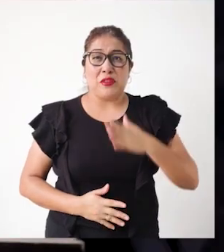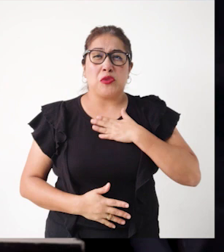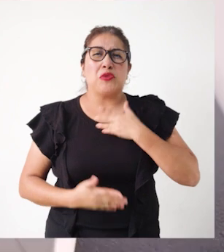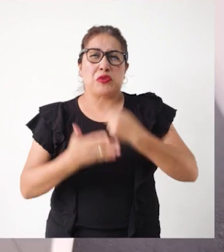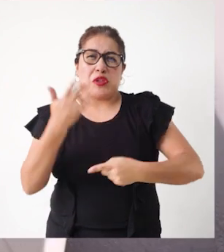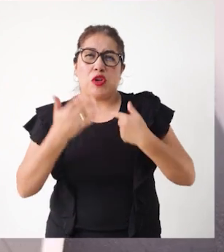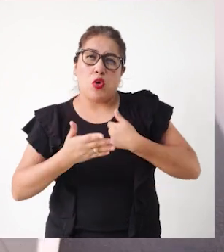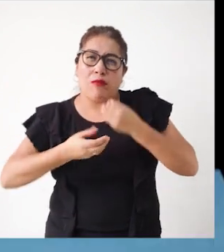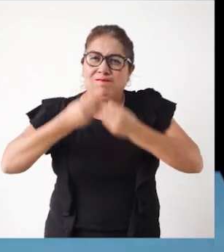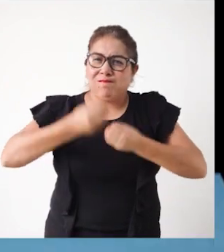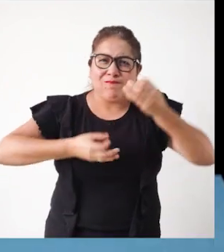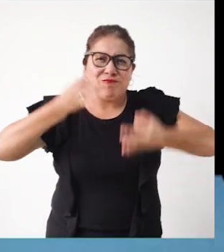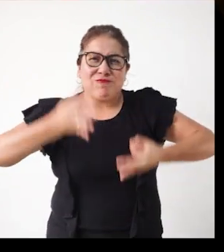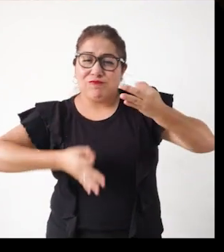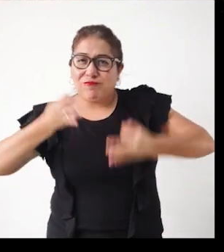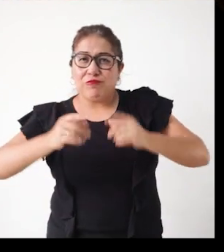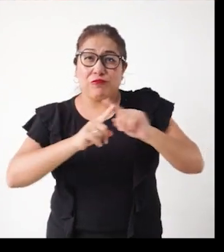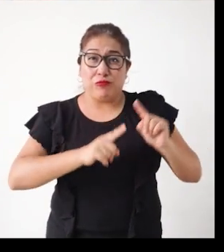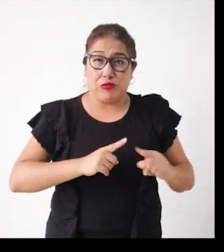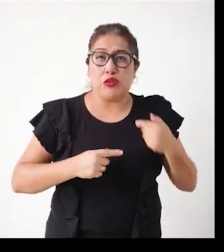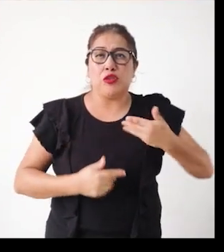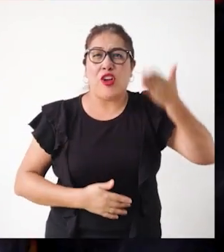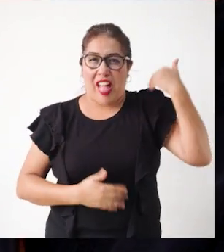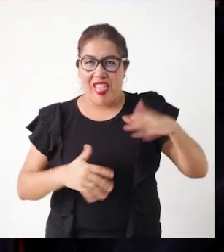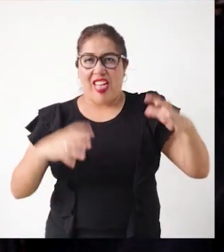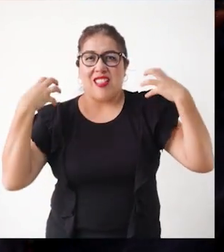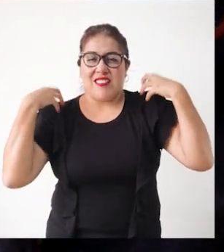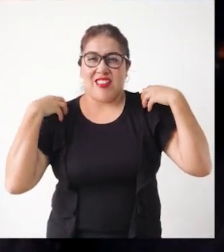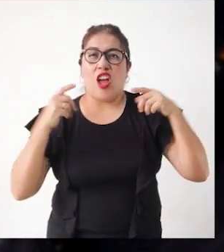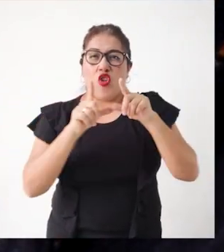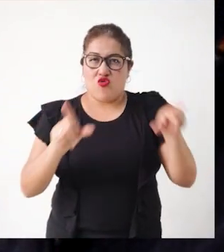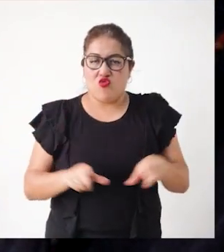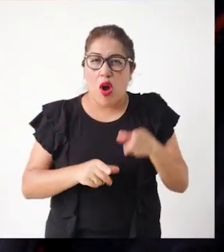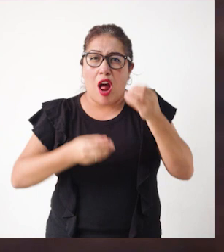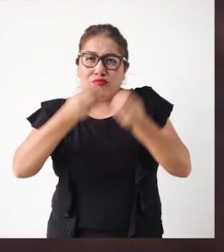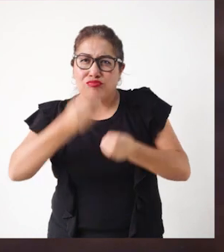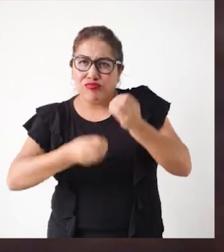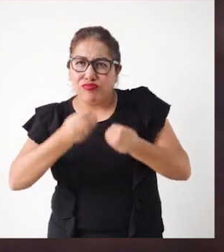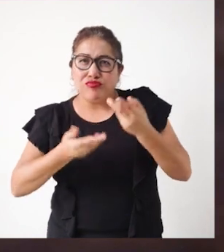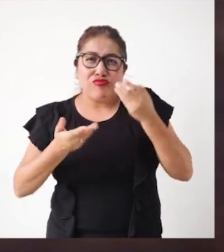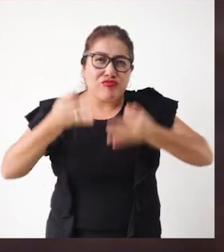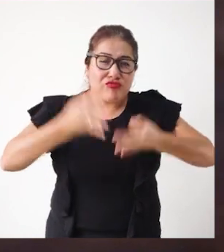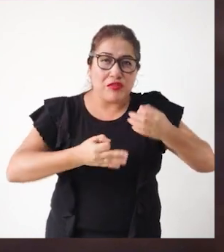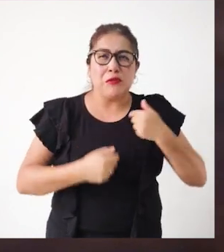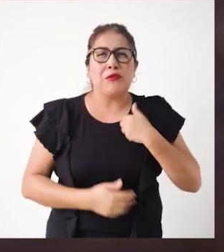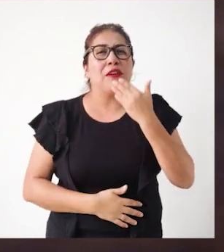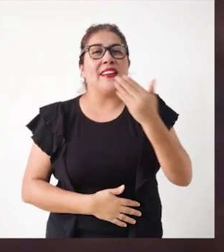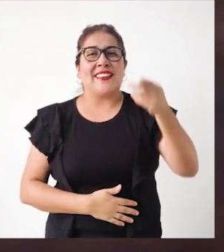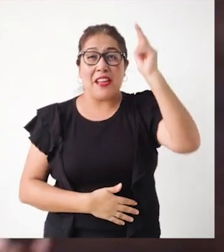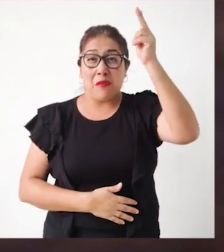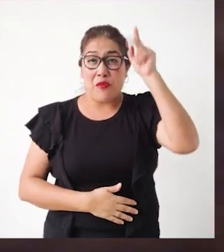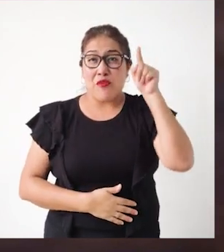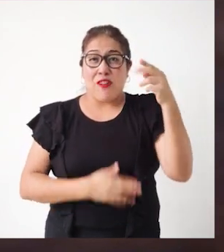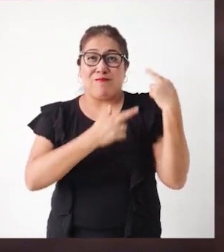Soy conciliadora de la Judicial, porque yo trabajaba en un centro de conciliación. Agradezco a mi